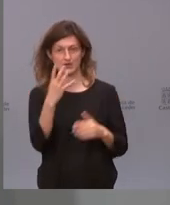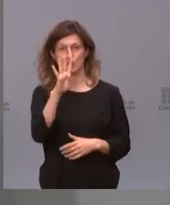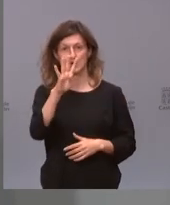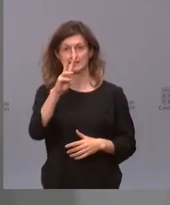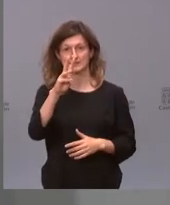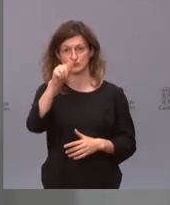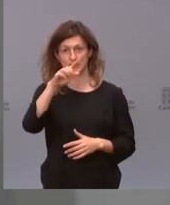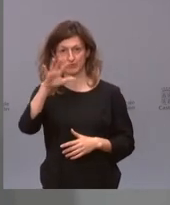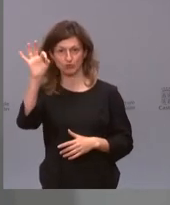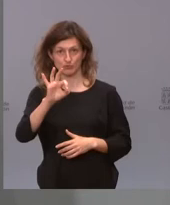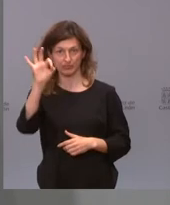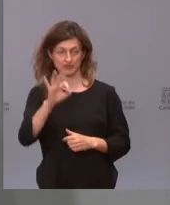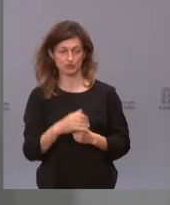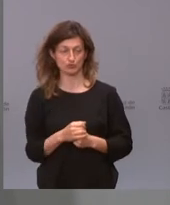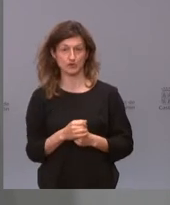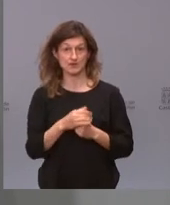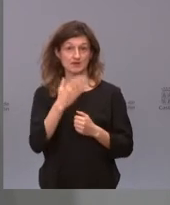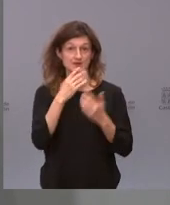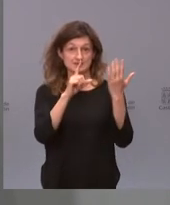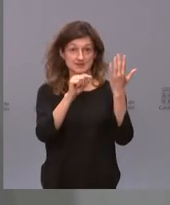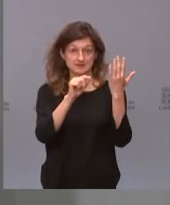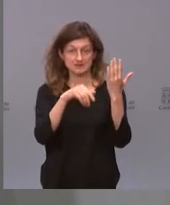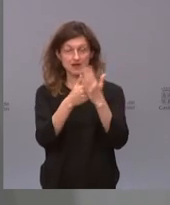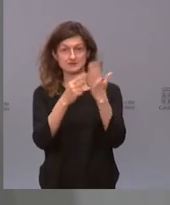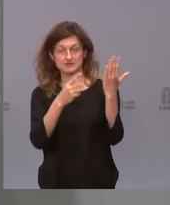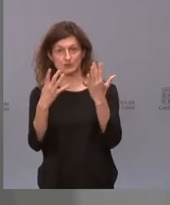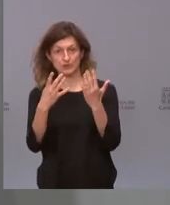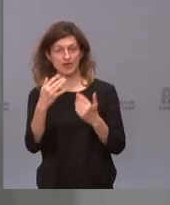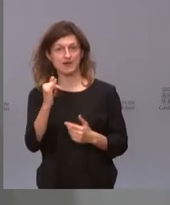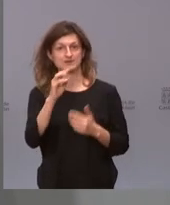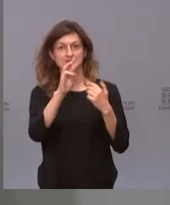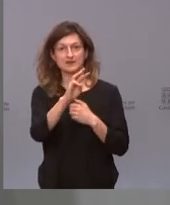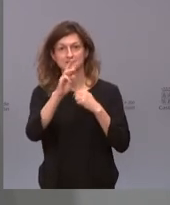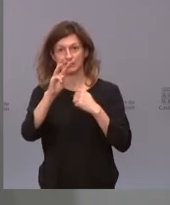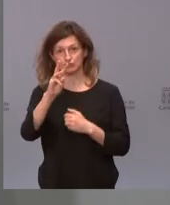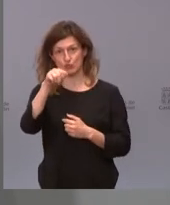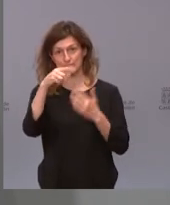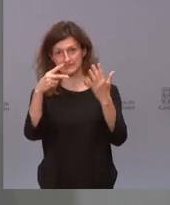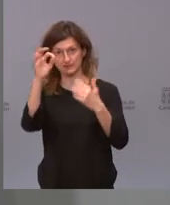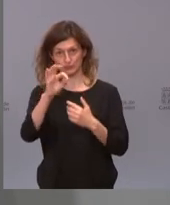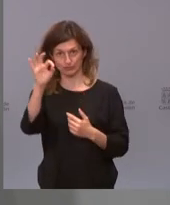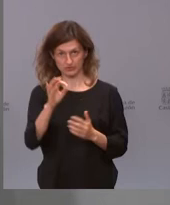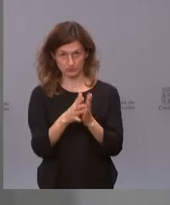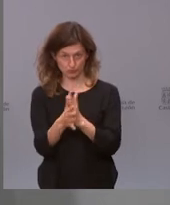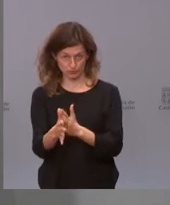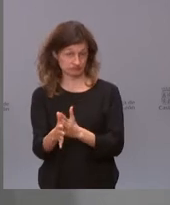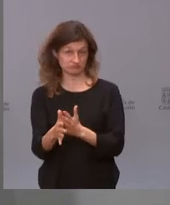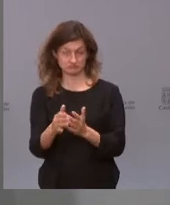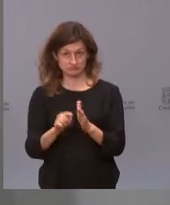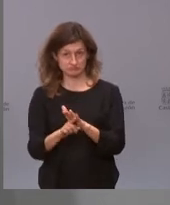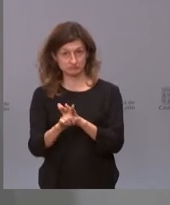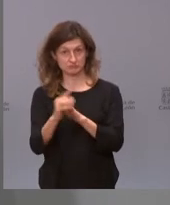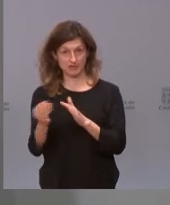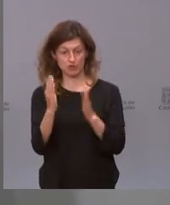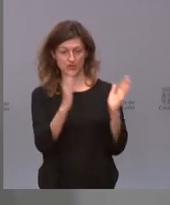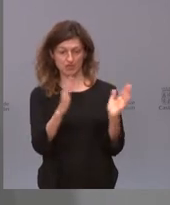,5% y de 60 a 69 tenemos el 32,7%. Es decir, que se va avanzando en todos los